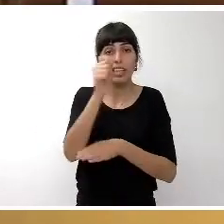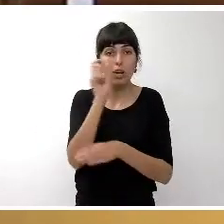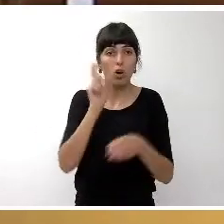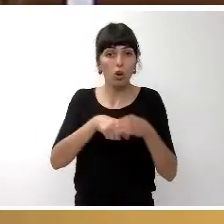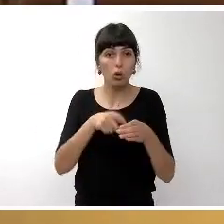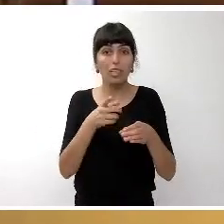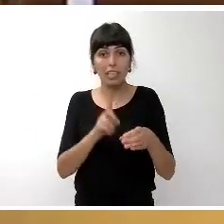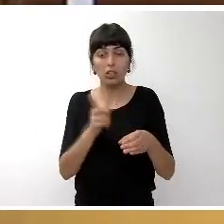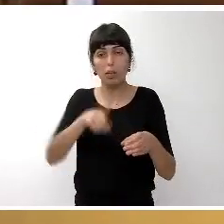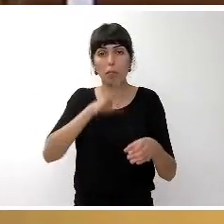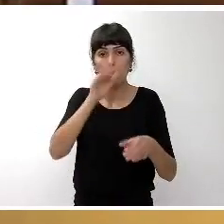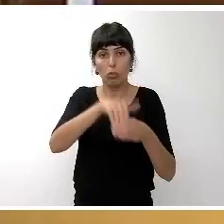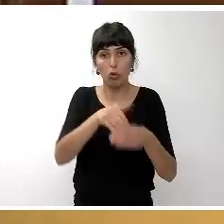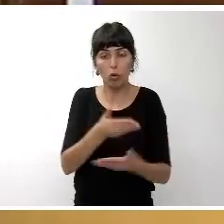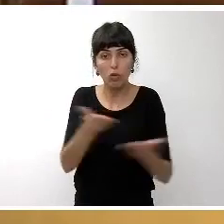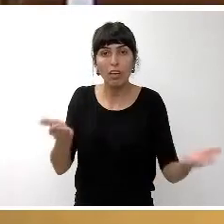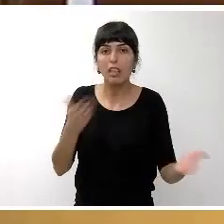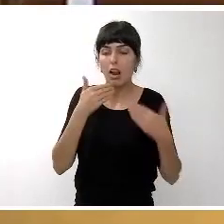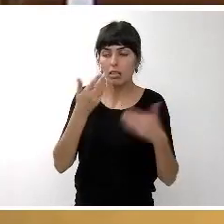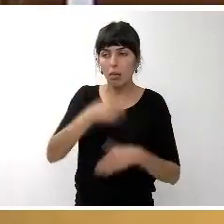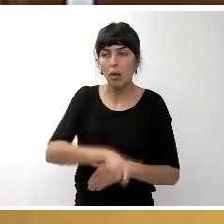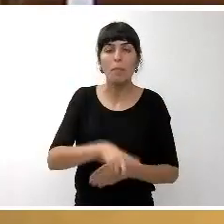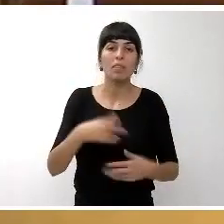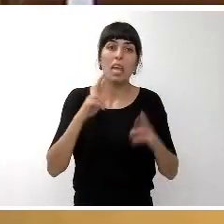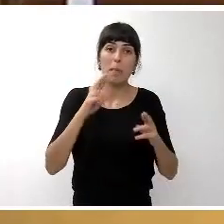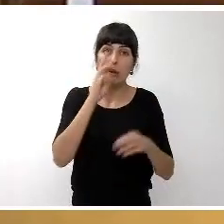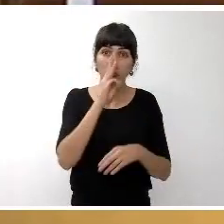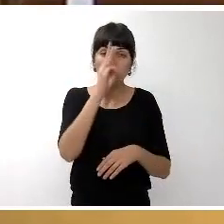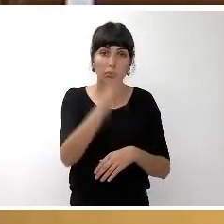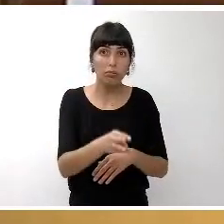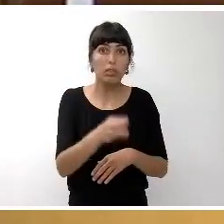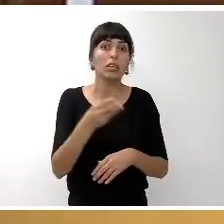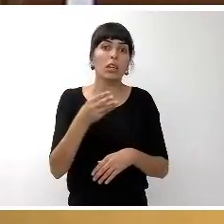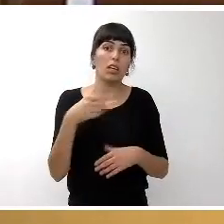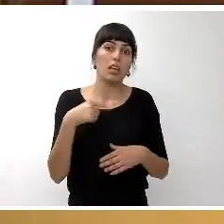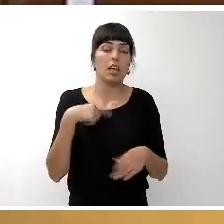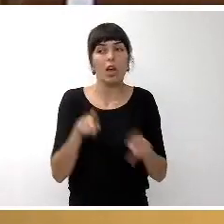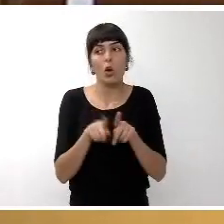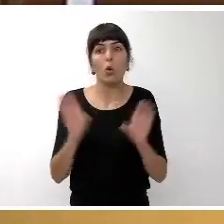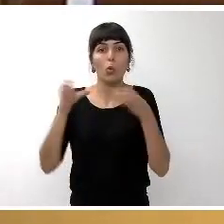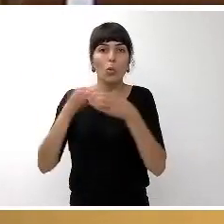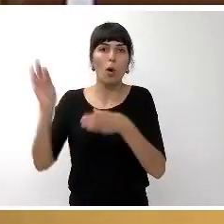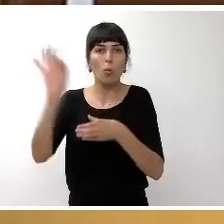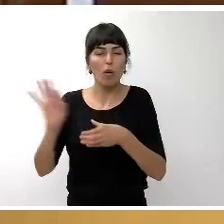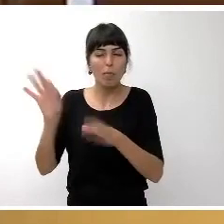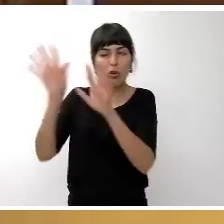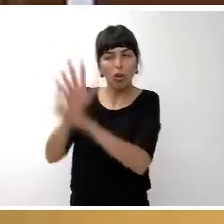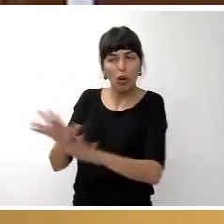y espero que a lo largo de estos años terminemos también convenciendo al Grupo de Podemos que